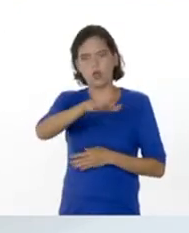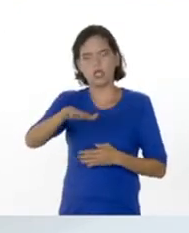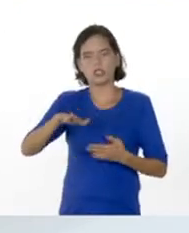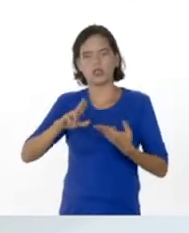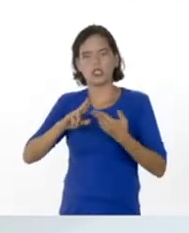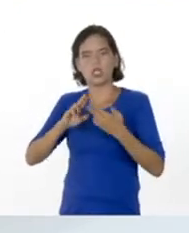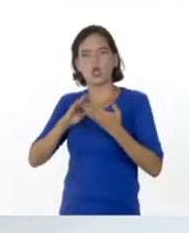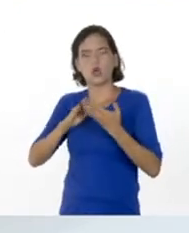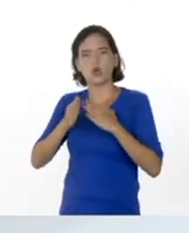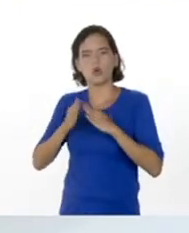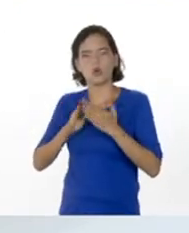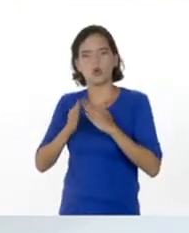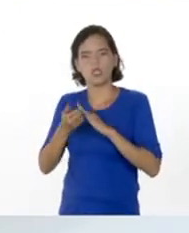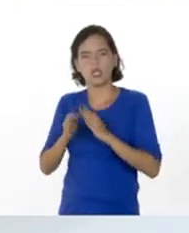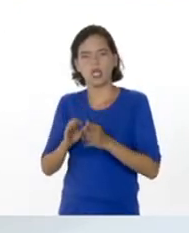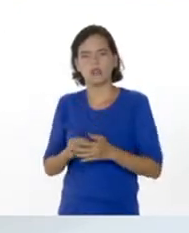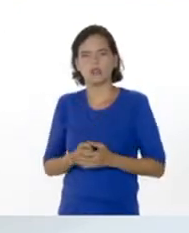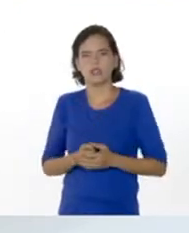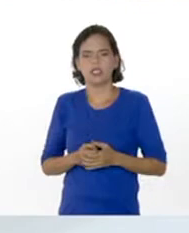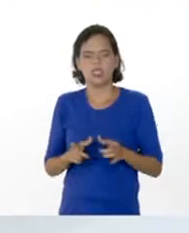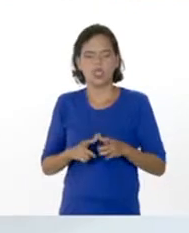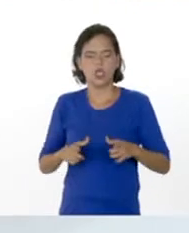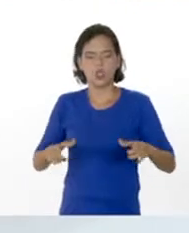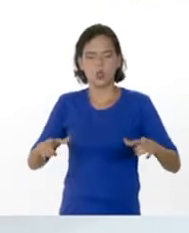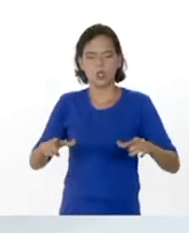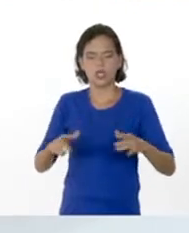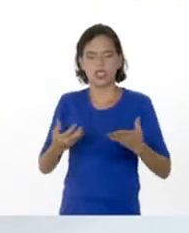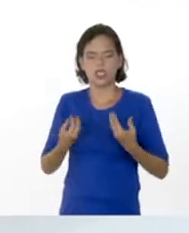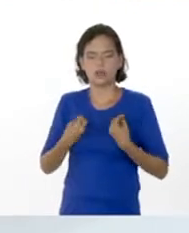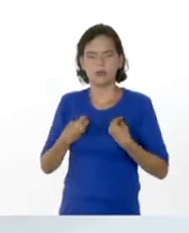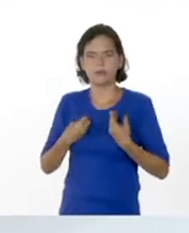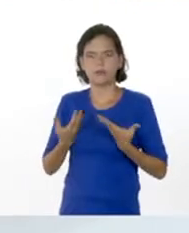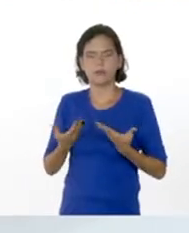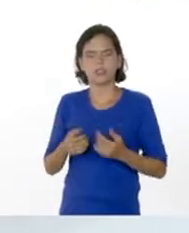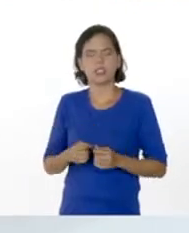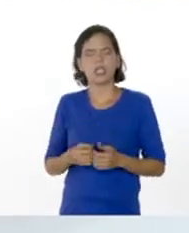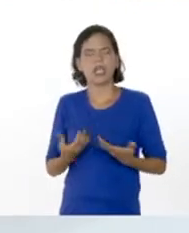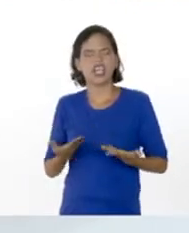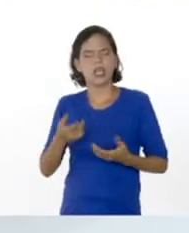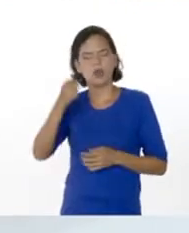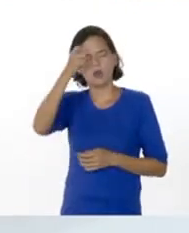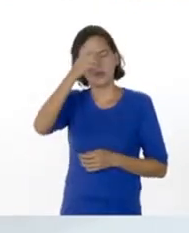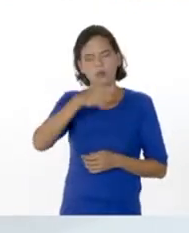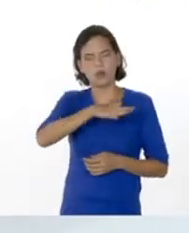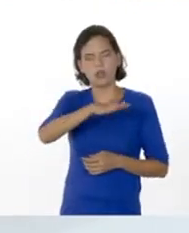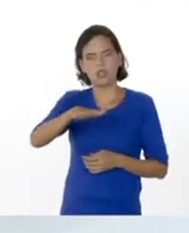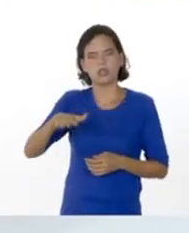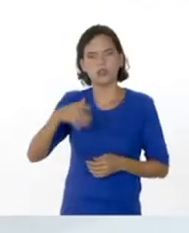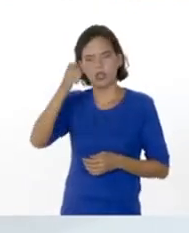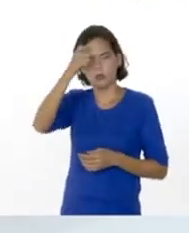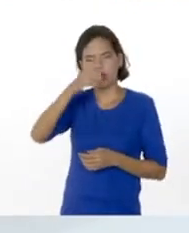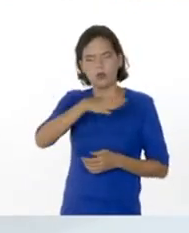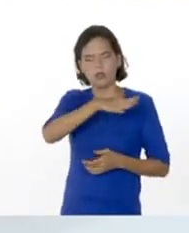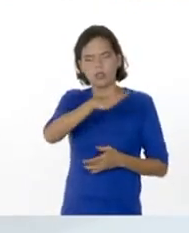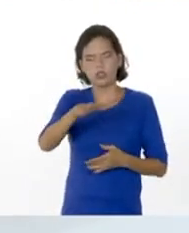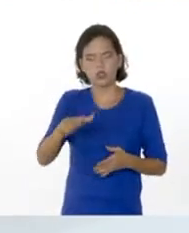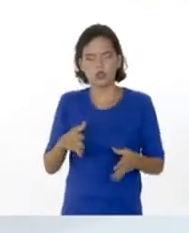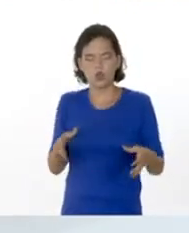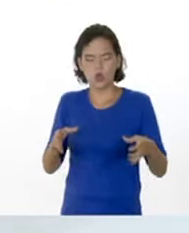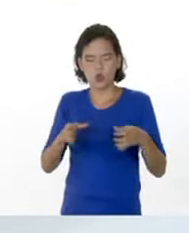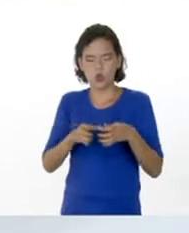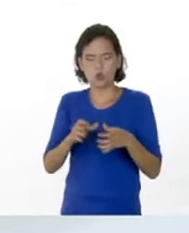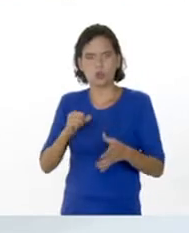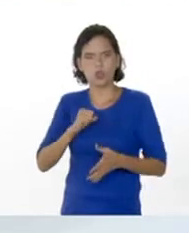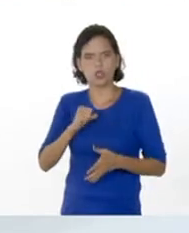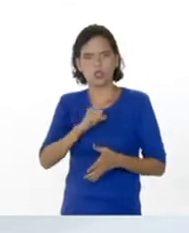y ecosistema. Inicialmente queremos preguntarnos qué es una población. La población es un conjunto de individuos de una misma